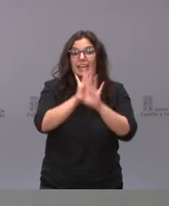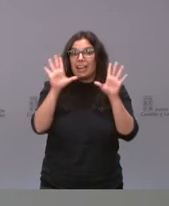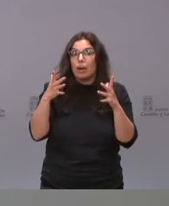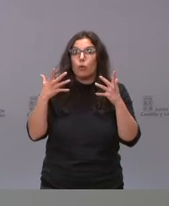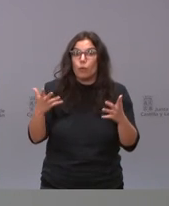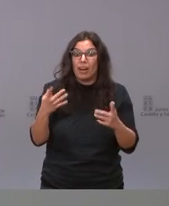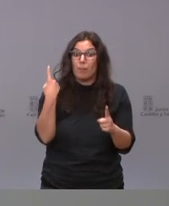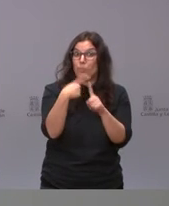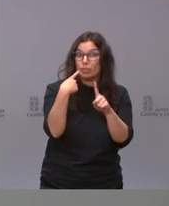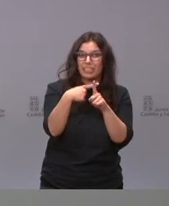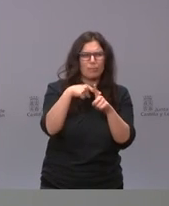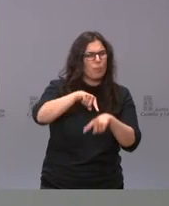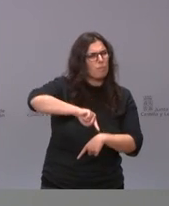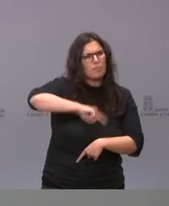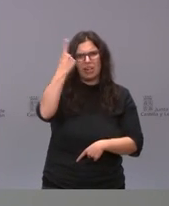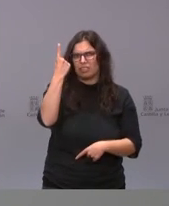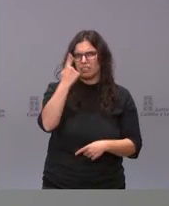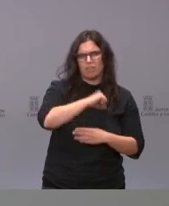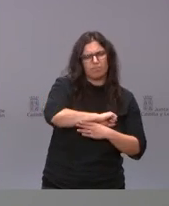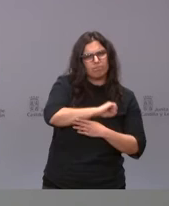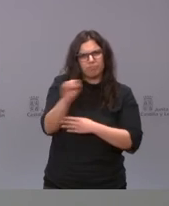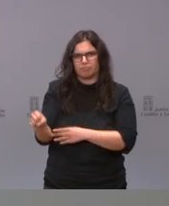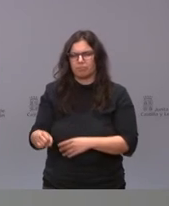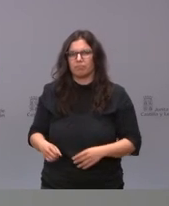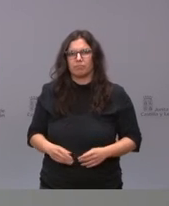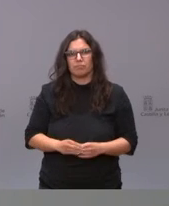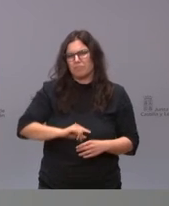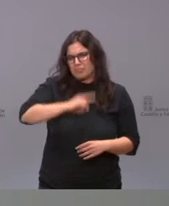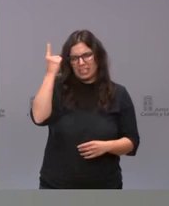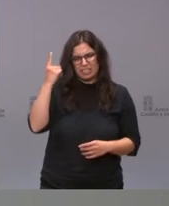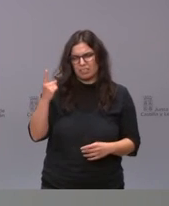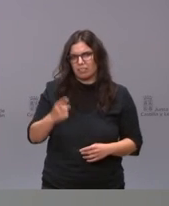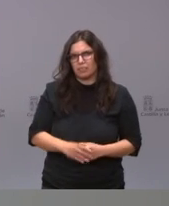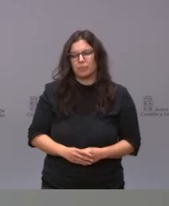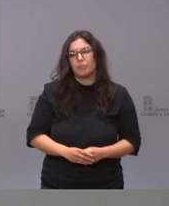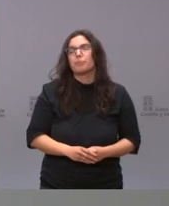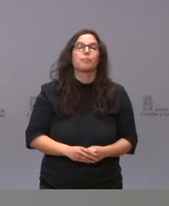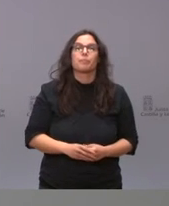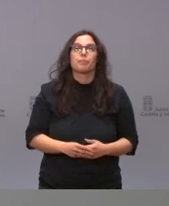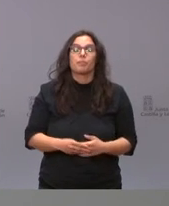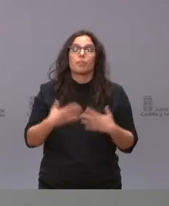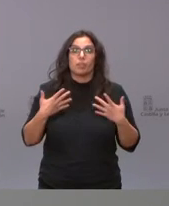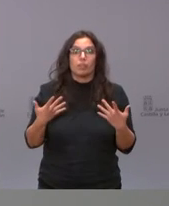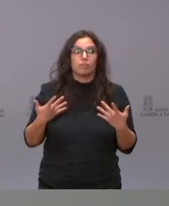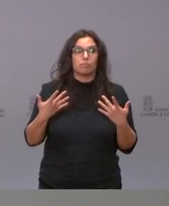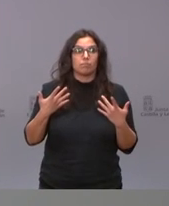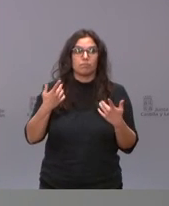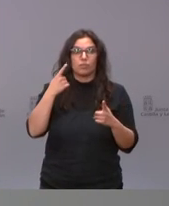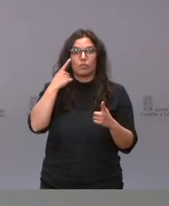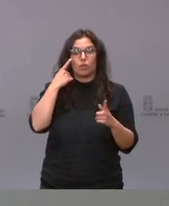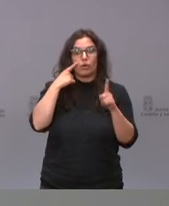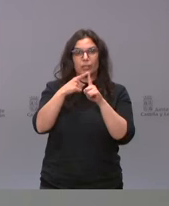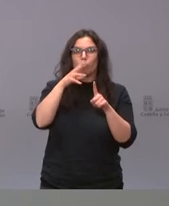beneficios de la vacuna superan con mucho los riesgos de la misma con mucho con mucho y lo que se trata y por lo que hacemos estas